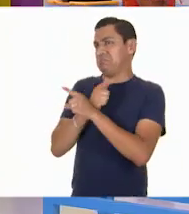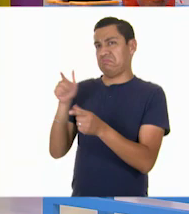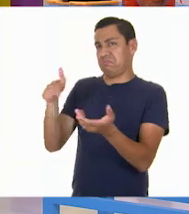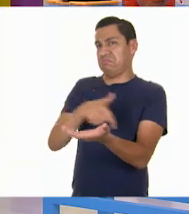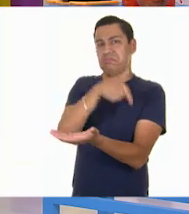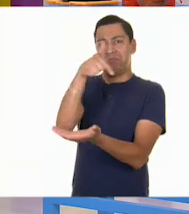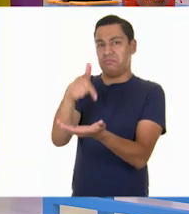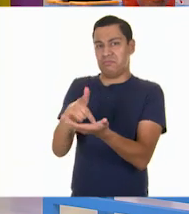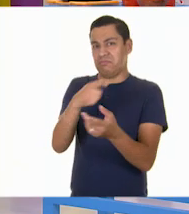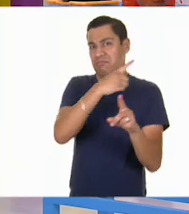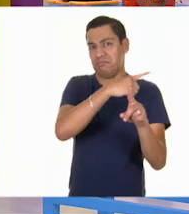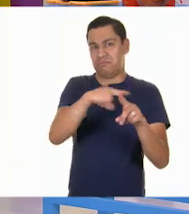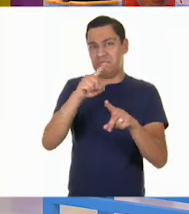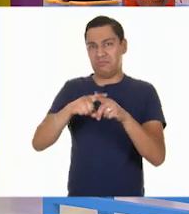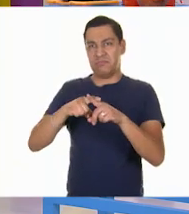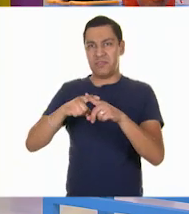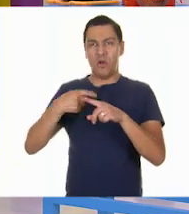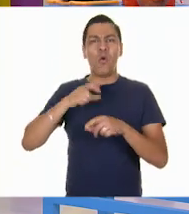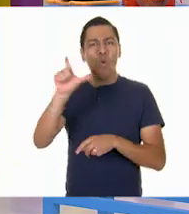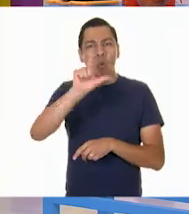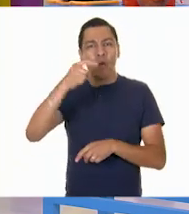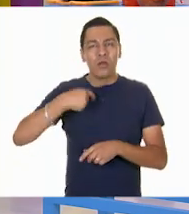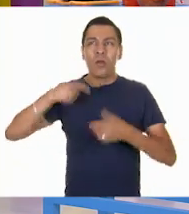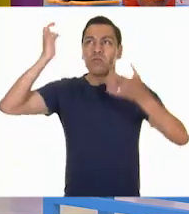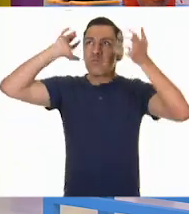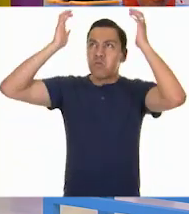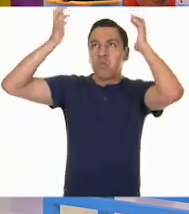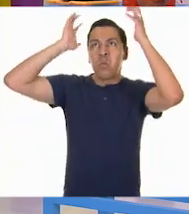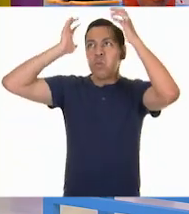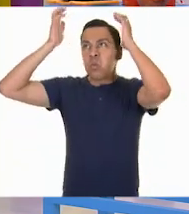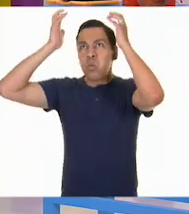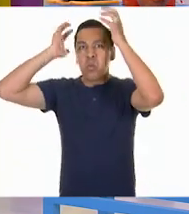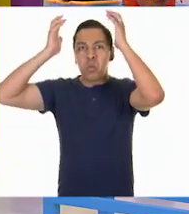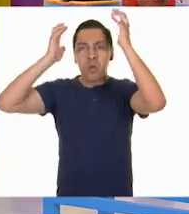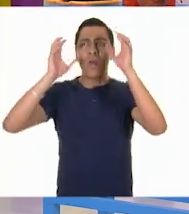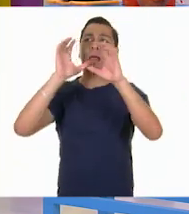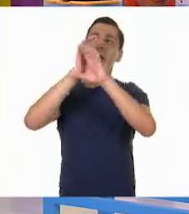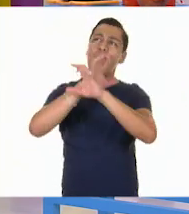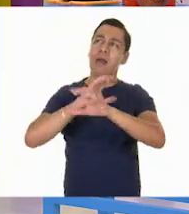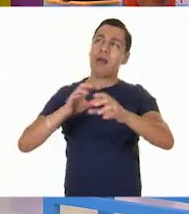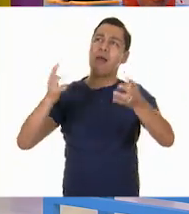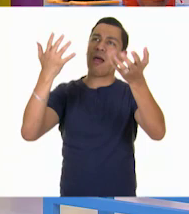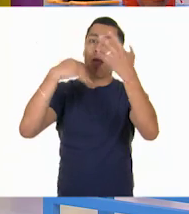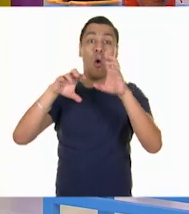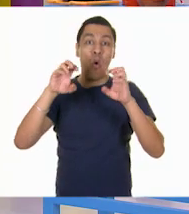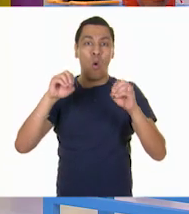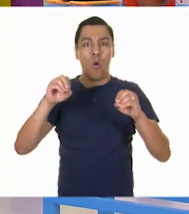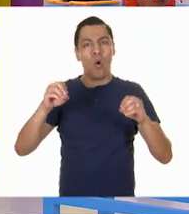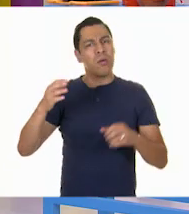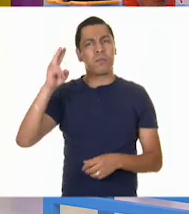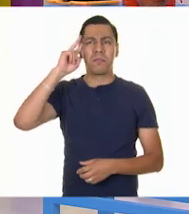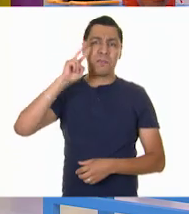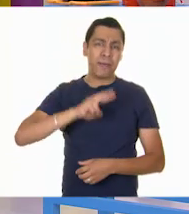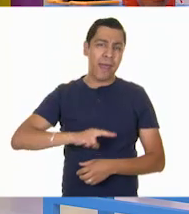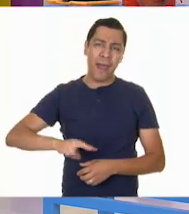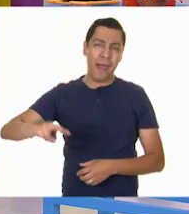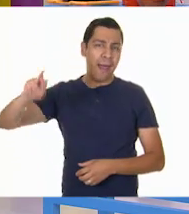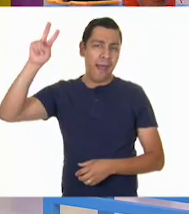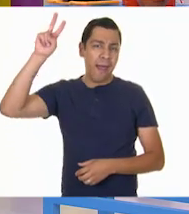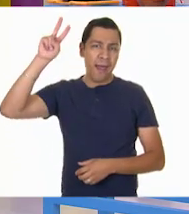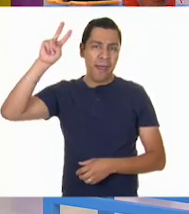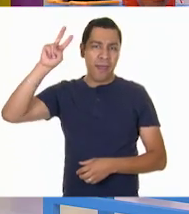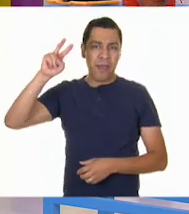regadera, porque ahí se oye como un eco bien padre. Y luego también cuando salgo a pasear con mi perro y vamos en la bicicleta, también me gusta